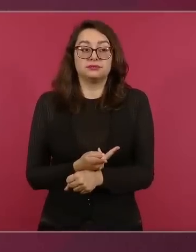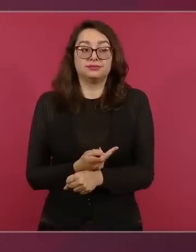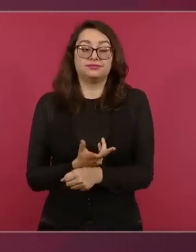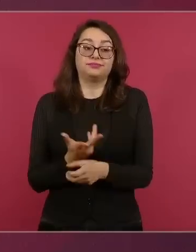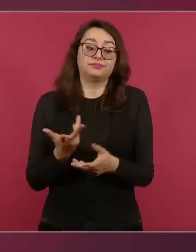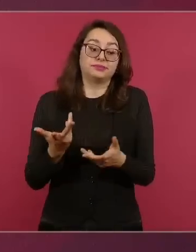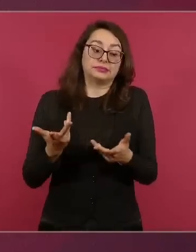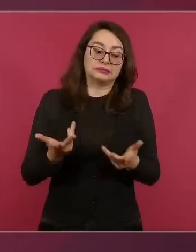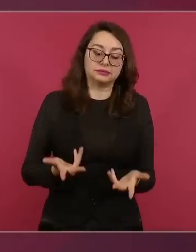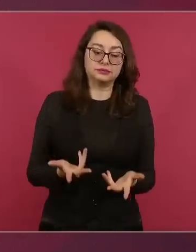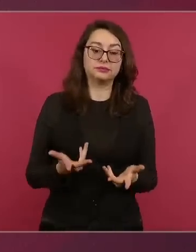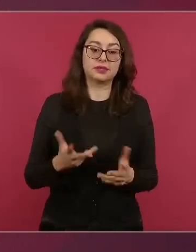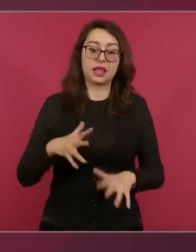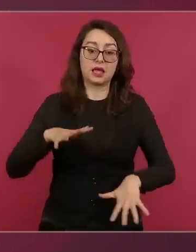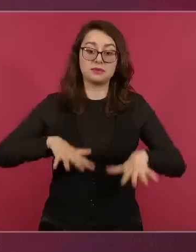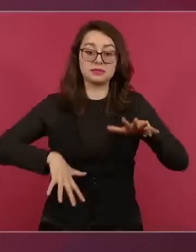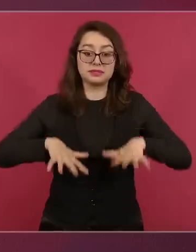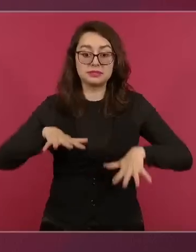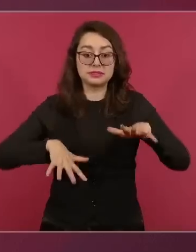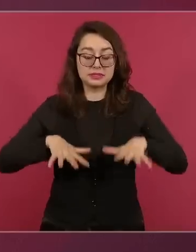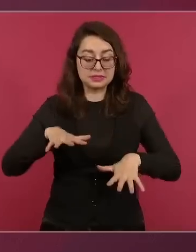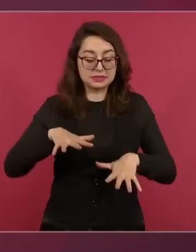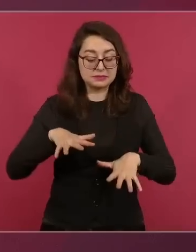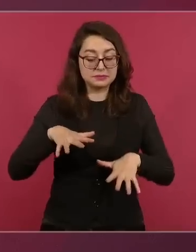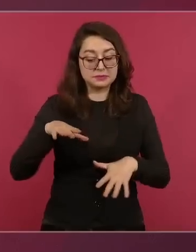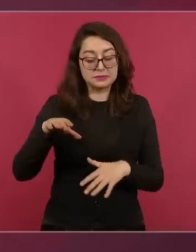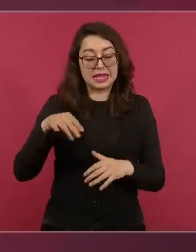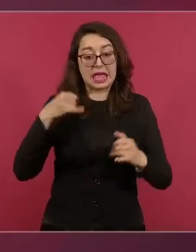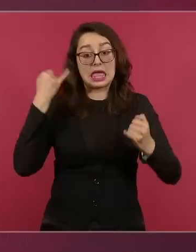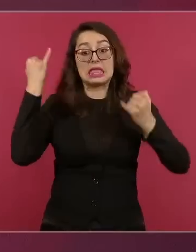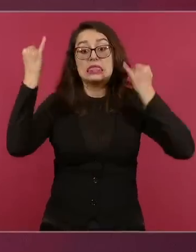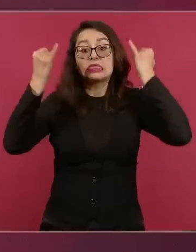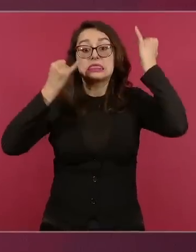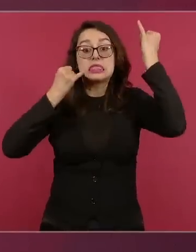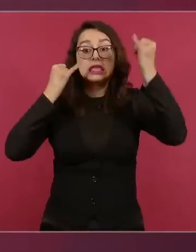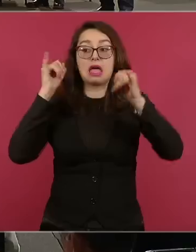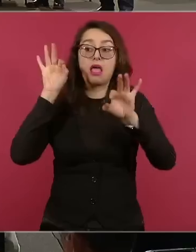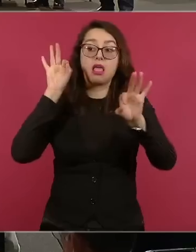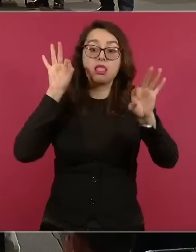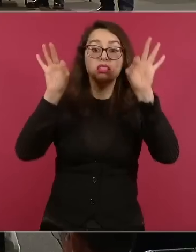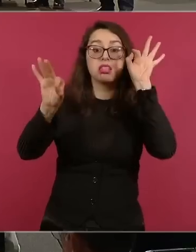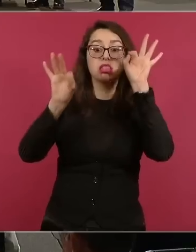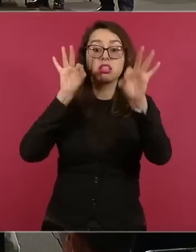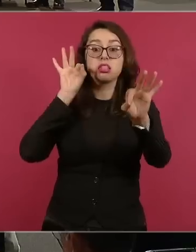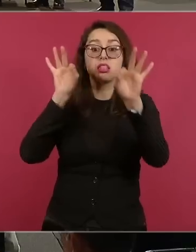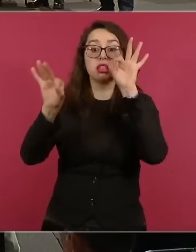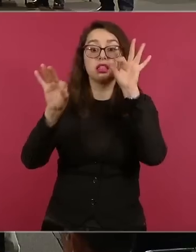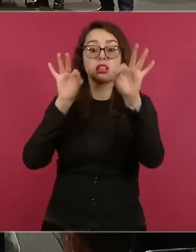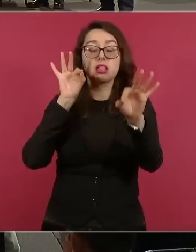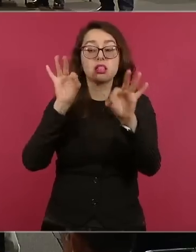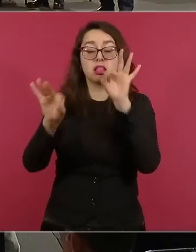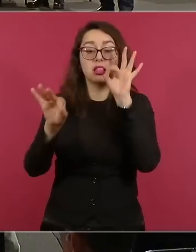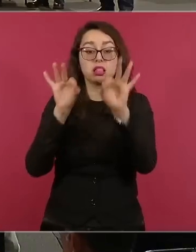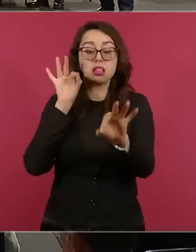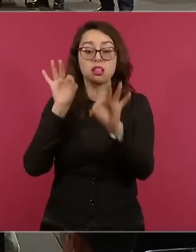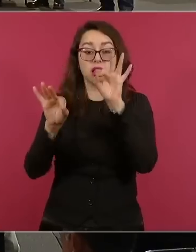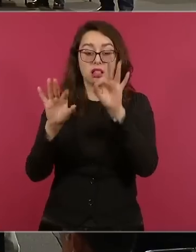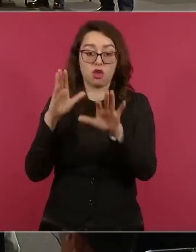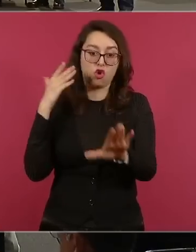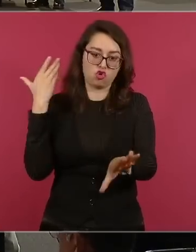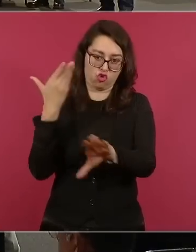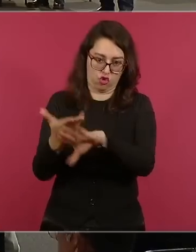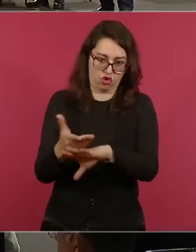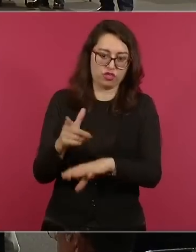manejar que las vacunas que el sector salud está